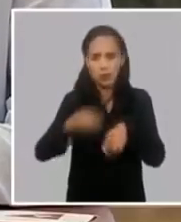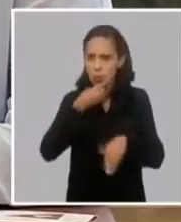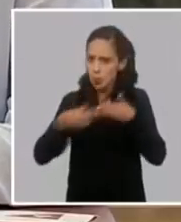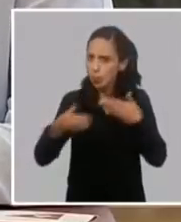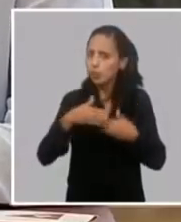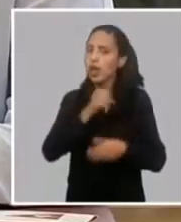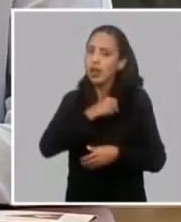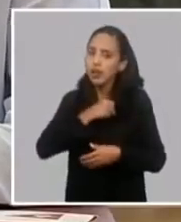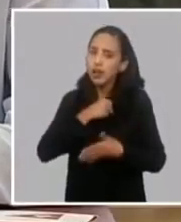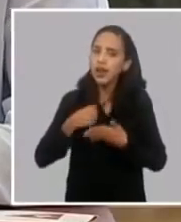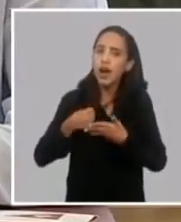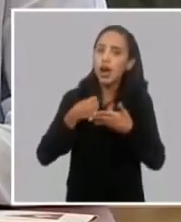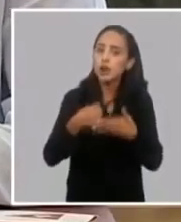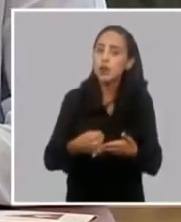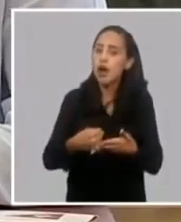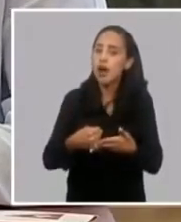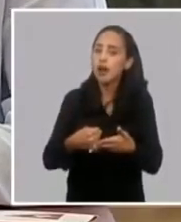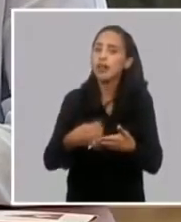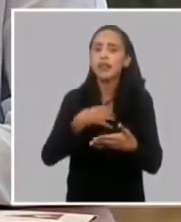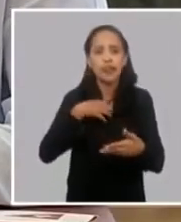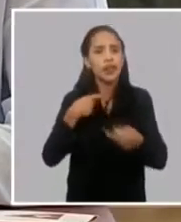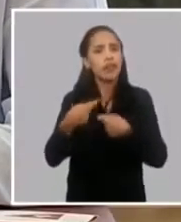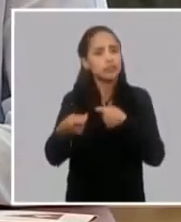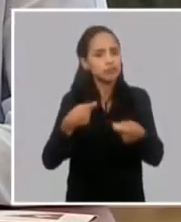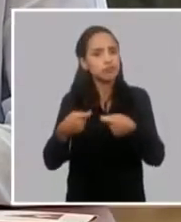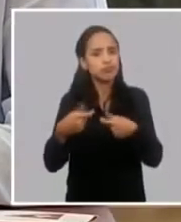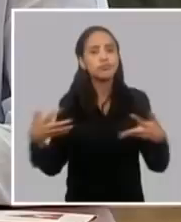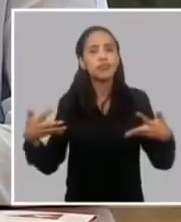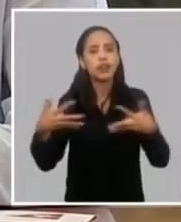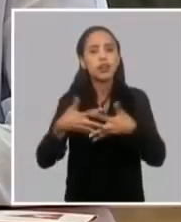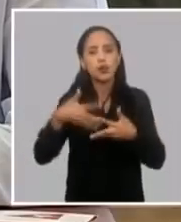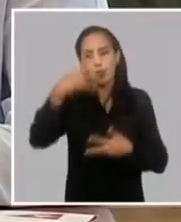compromiso comercial con Cuba.